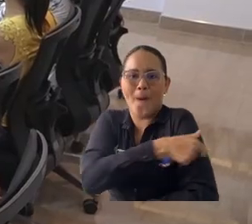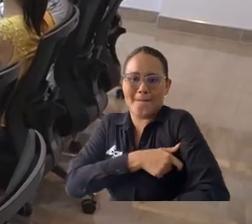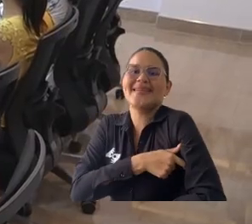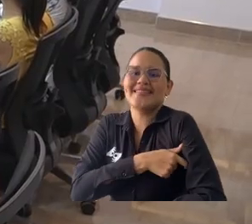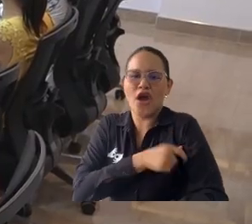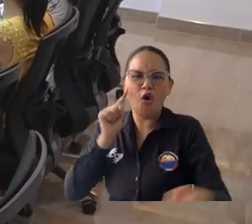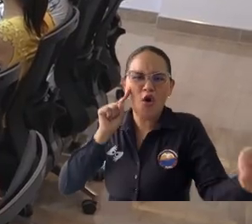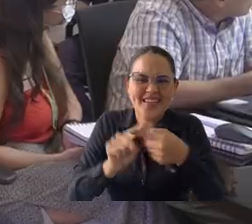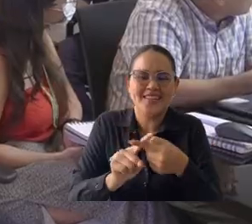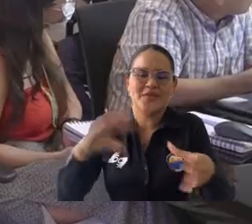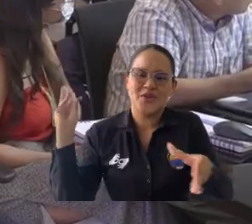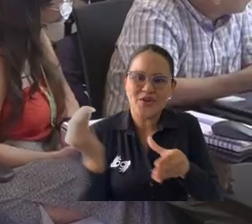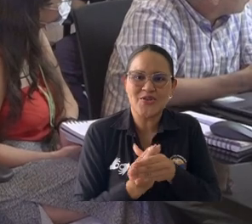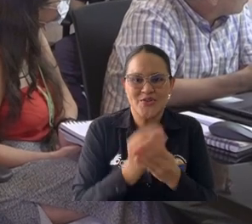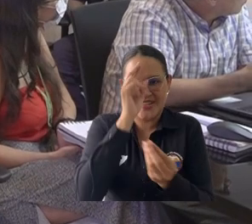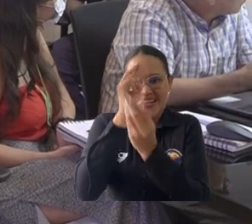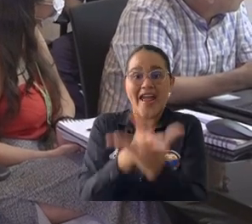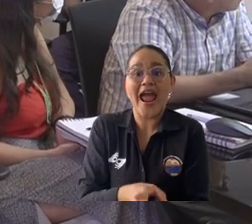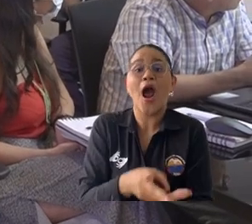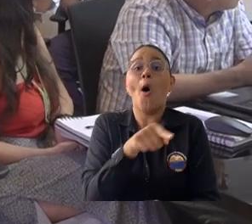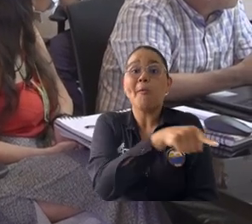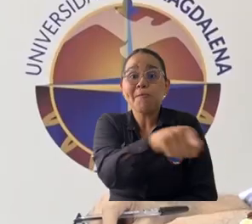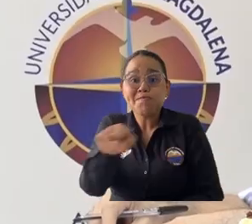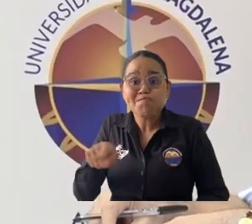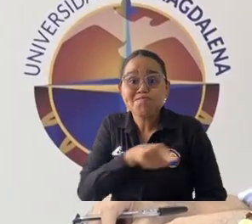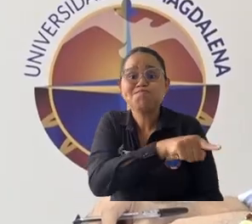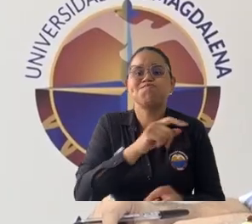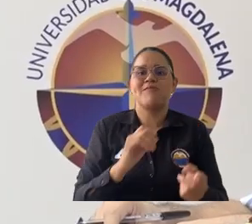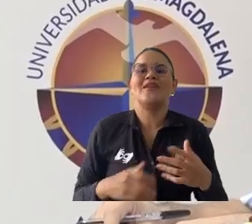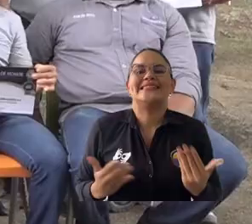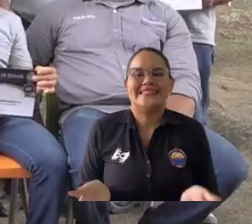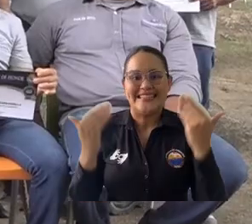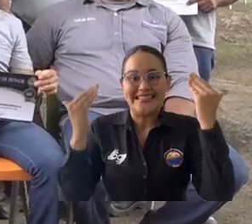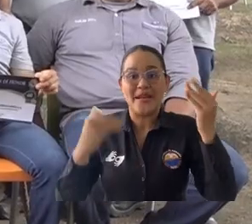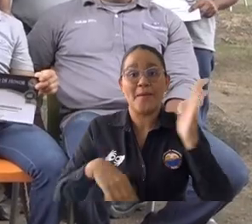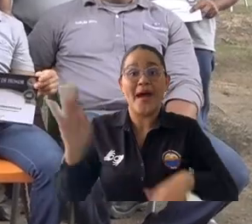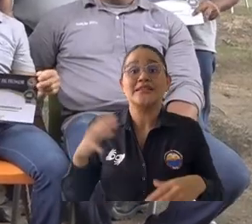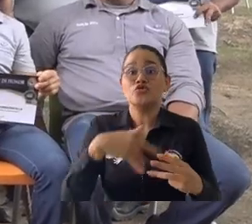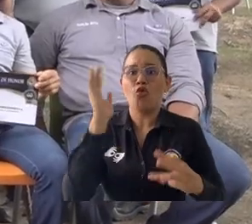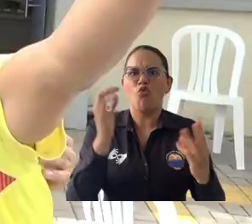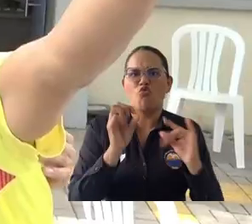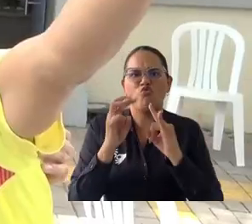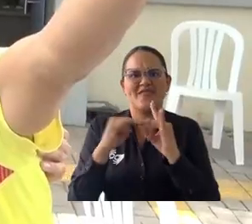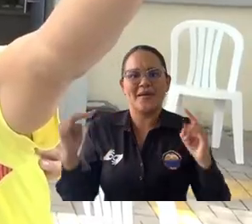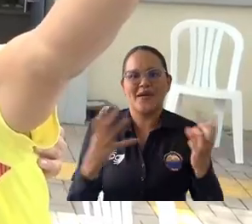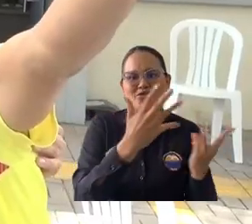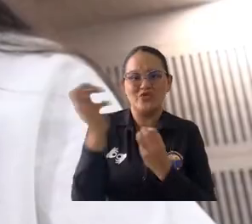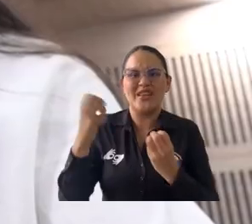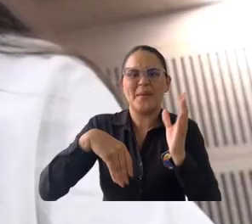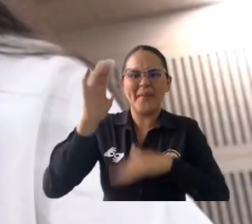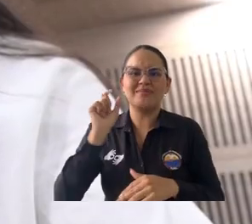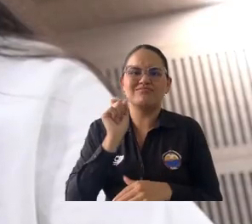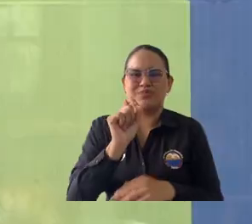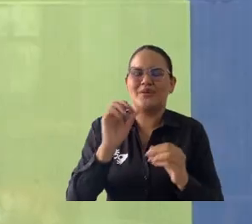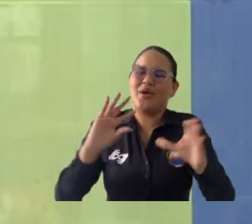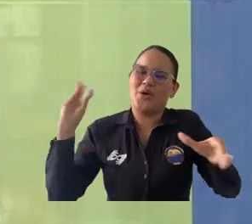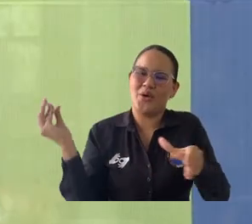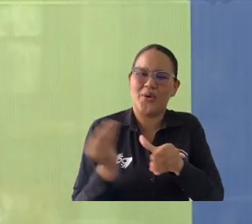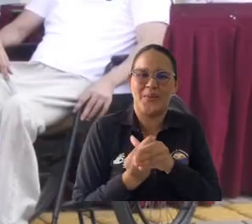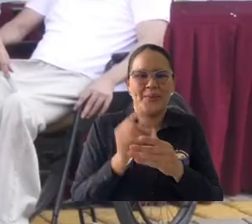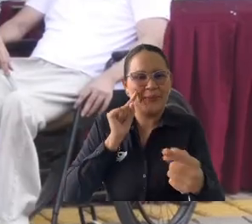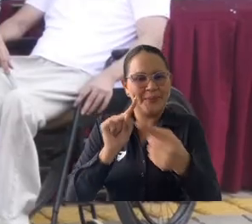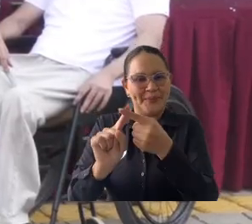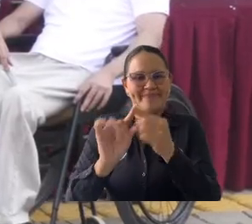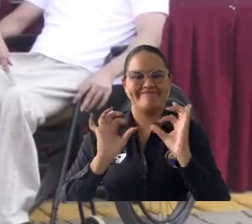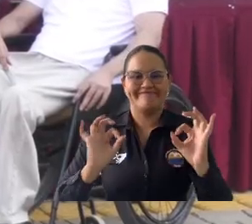institución del Nodo Caribe por la Discapacidad que cuenta con un comité de inclusión e interculturalidad y hoy se posiciona como un referente entre las más de